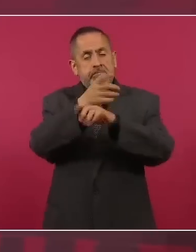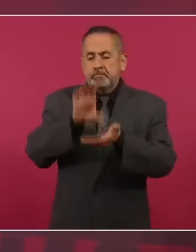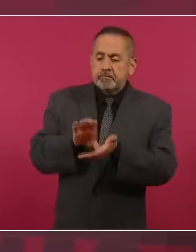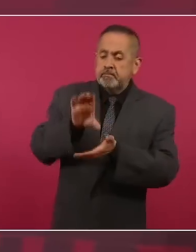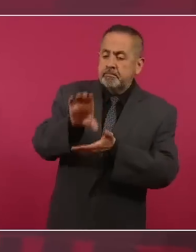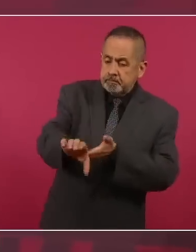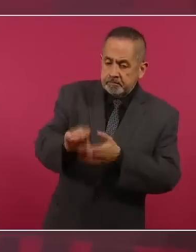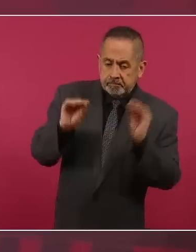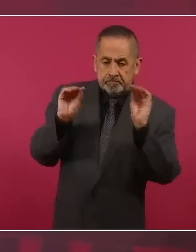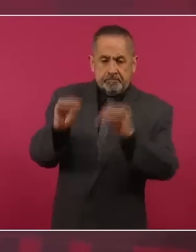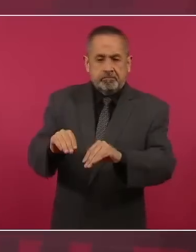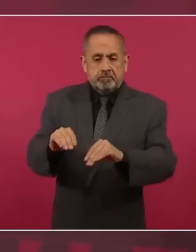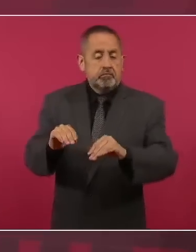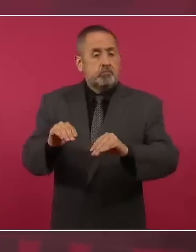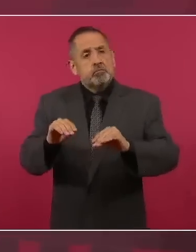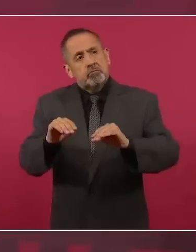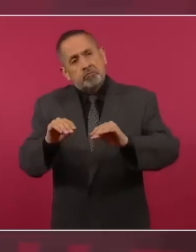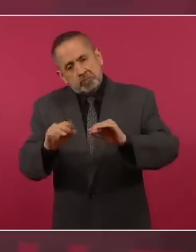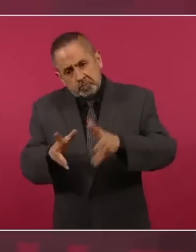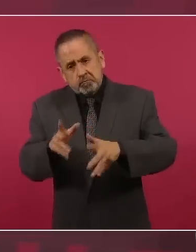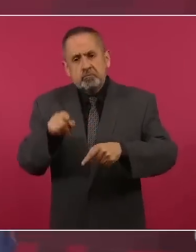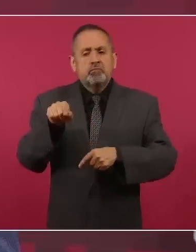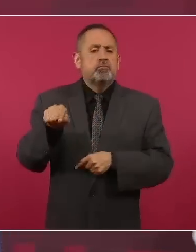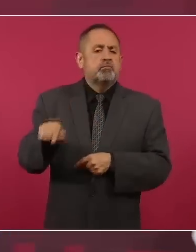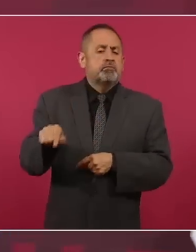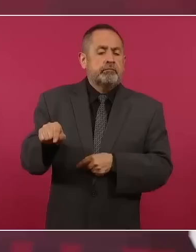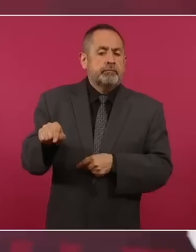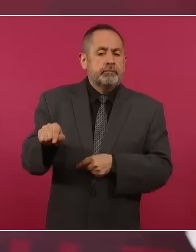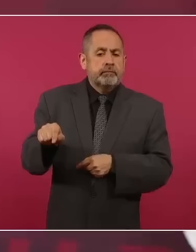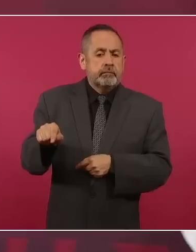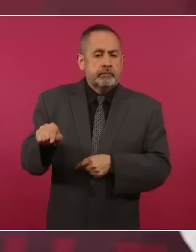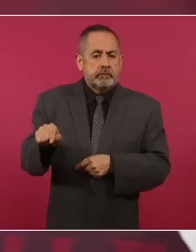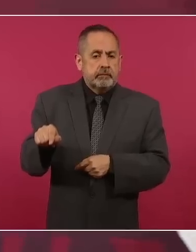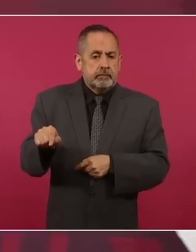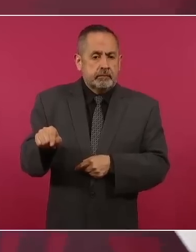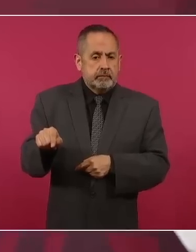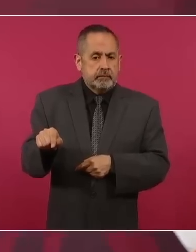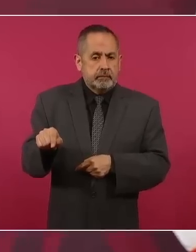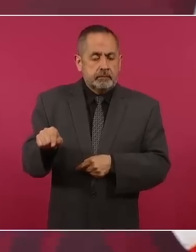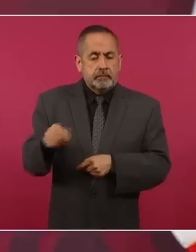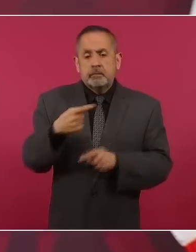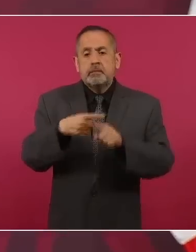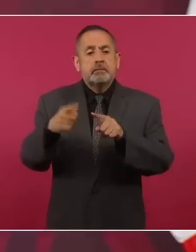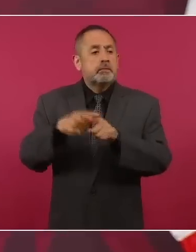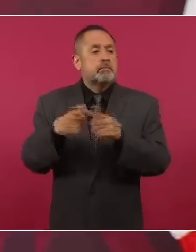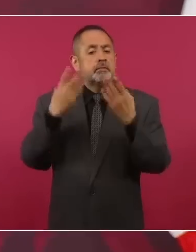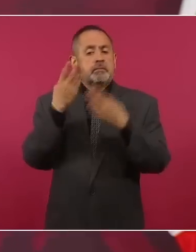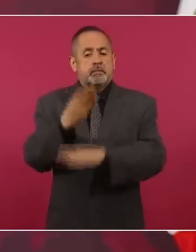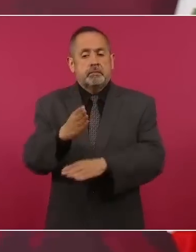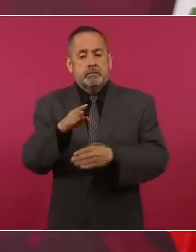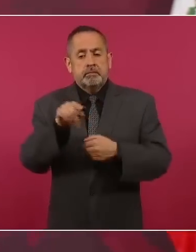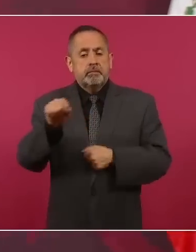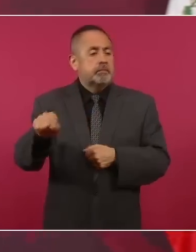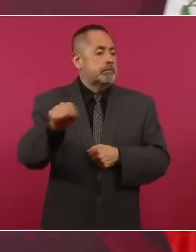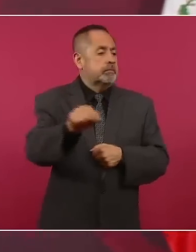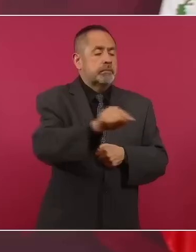o bancos de